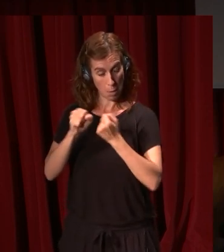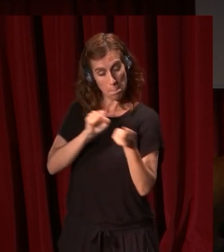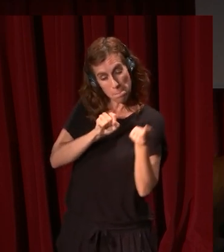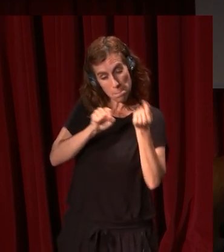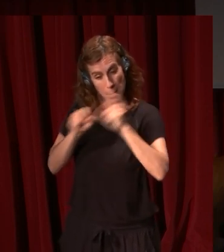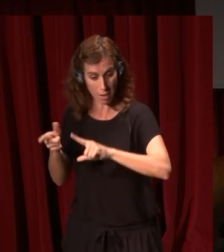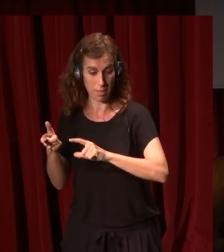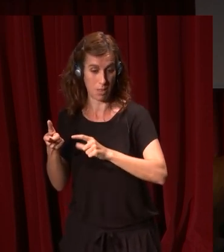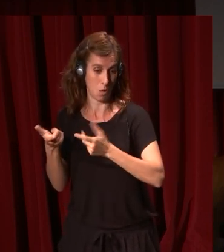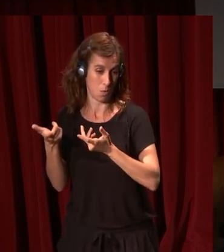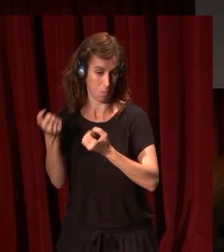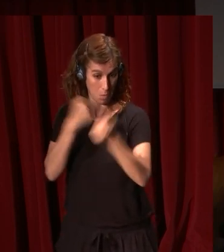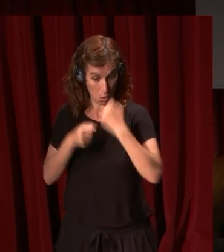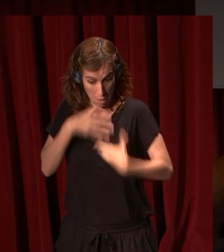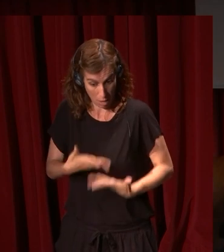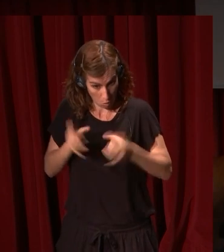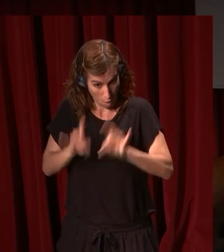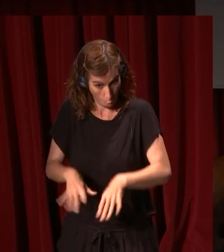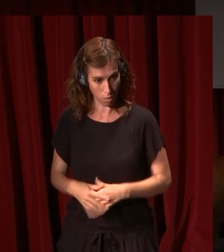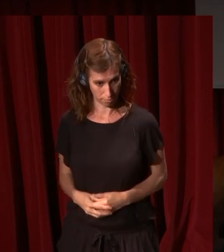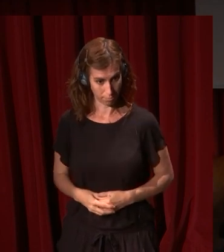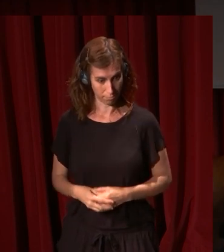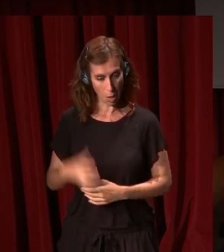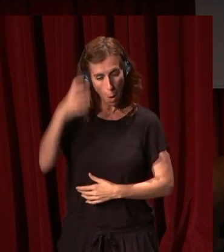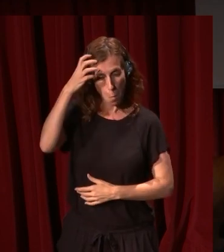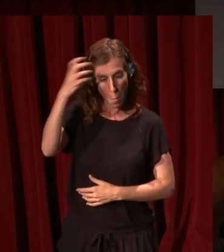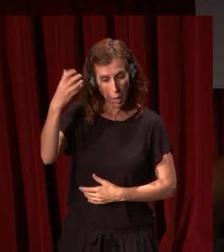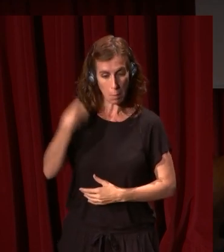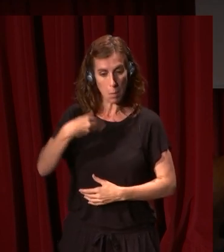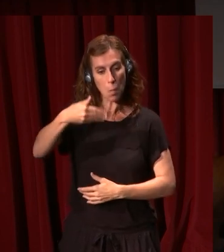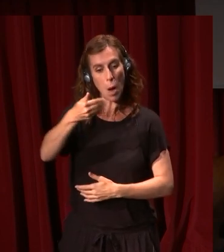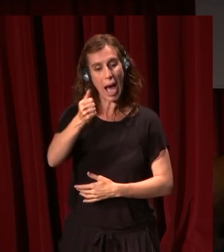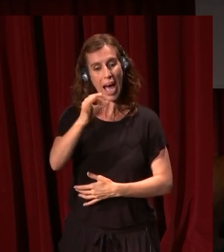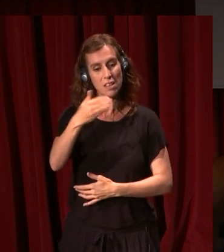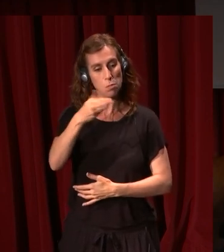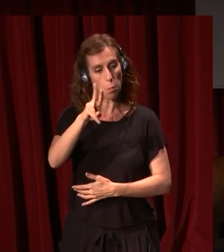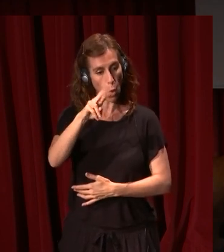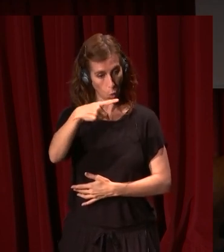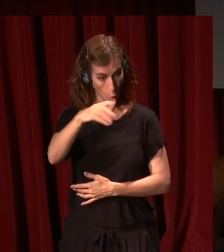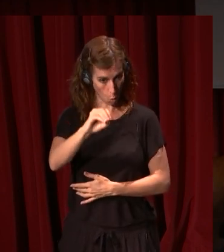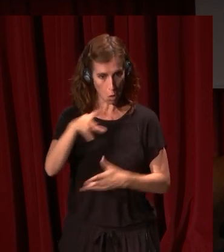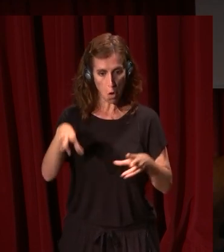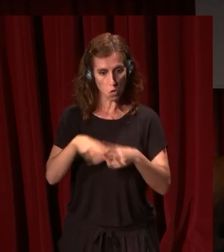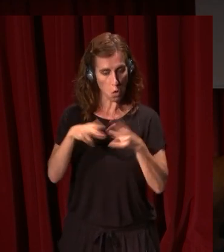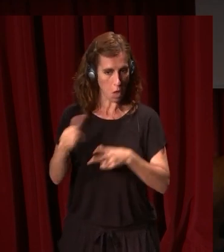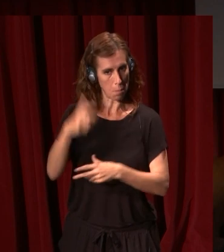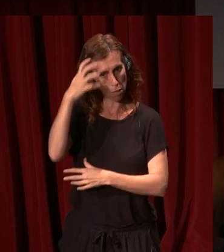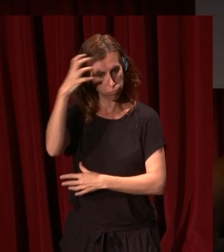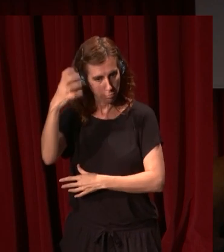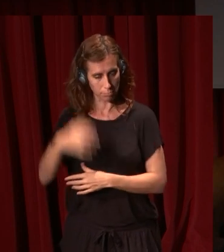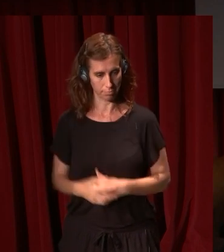economía financiera en la que aún vivimos que a la monarquía de los Habsburgo, que es una sociedad más aristocrática,